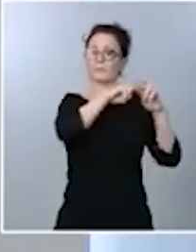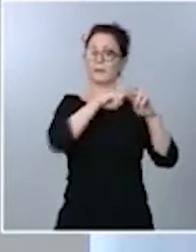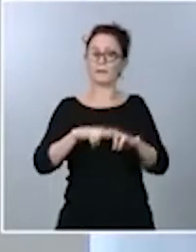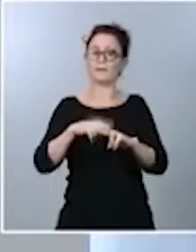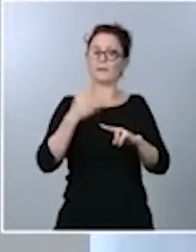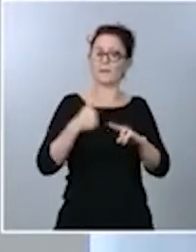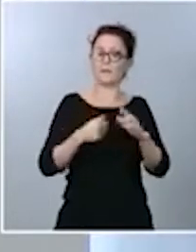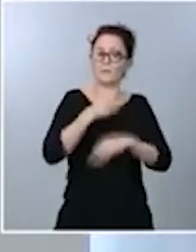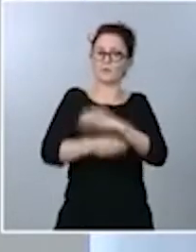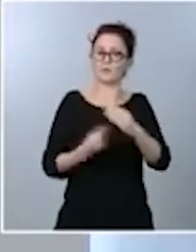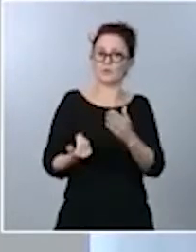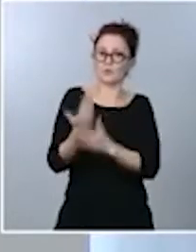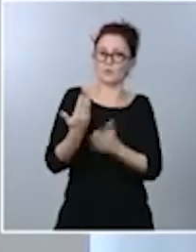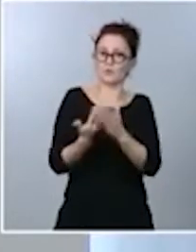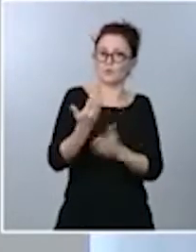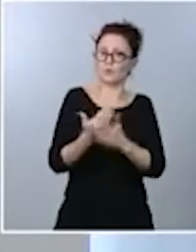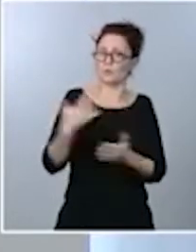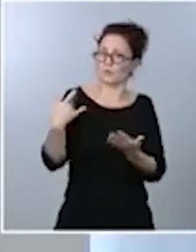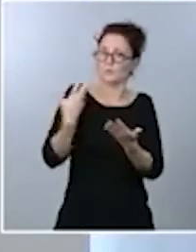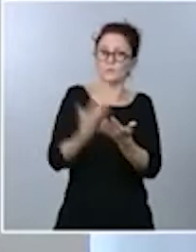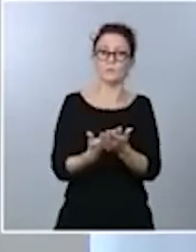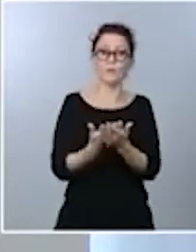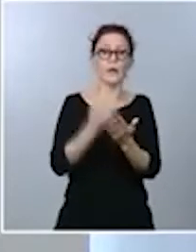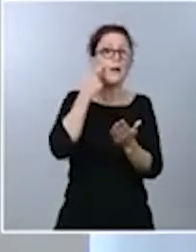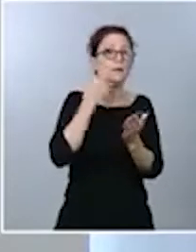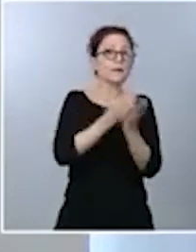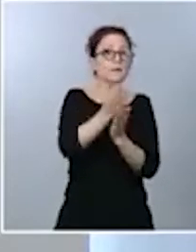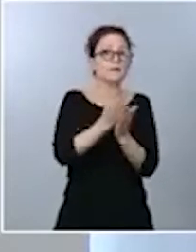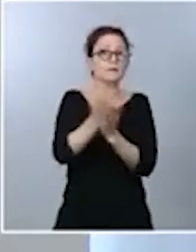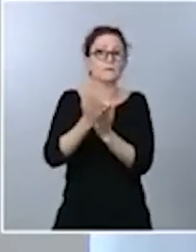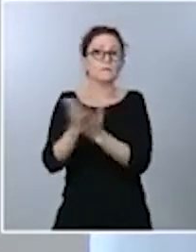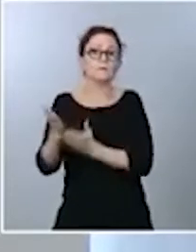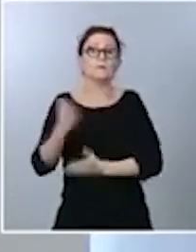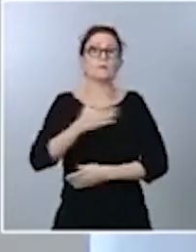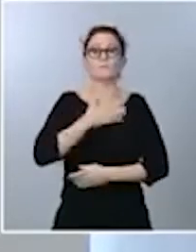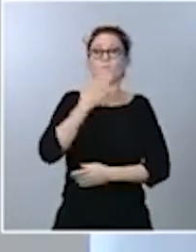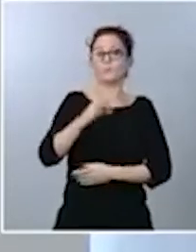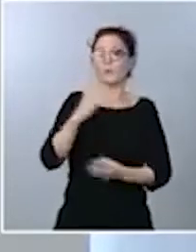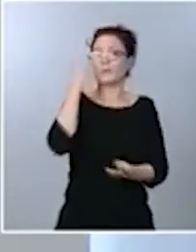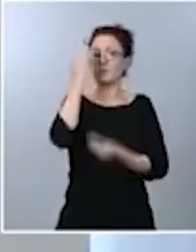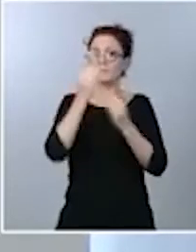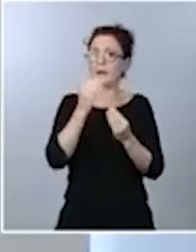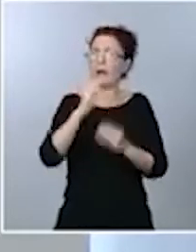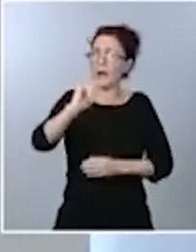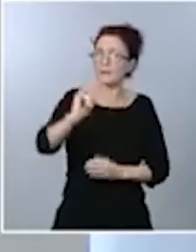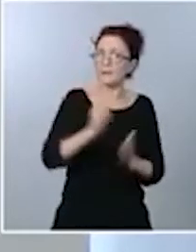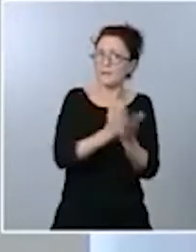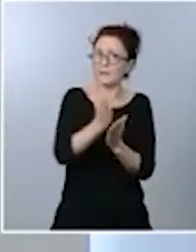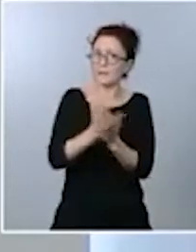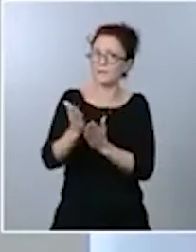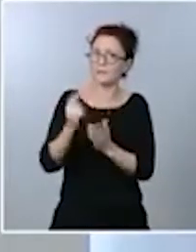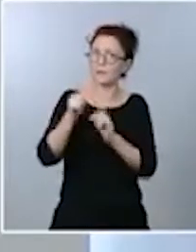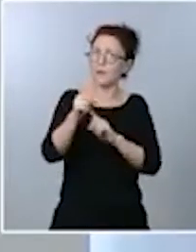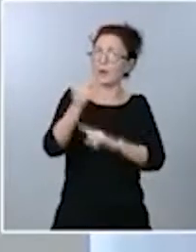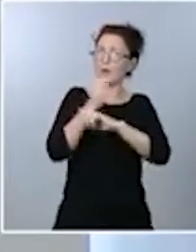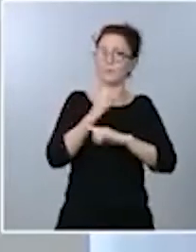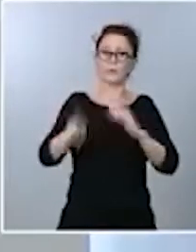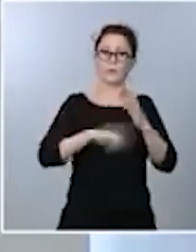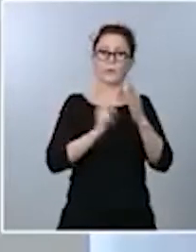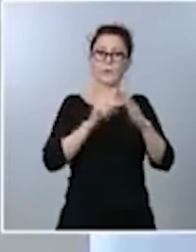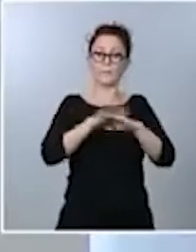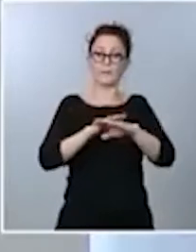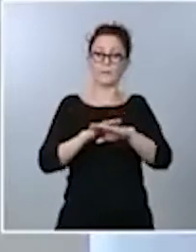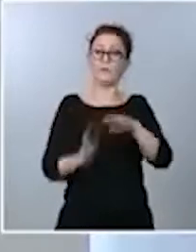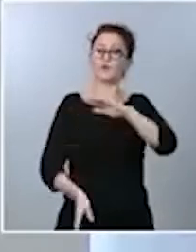las alternativas que se plantean, que las hay con amparo legal para poder seguir tomando medidas estrictas que